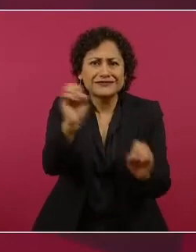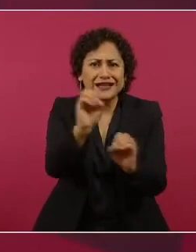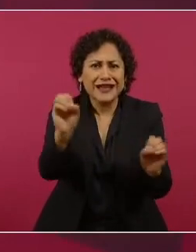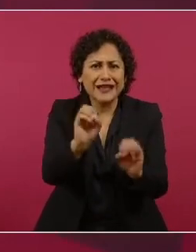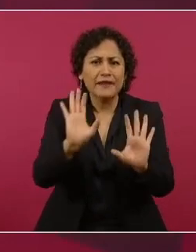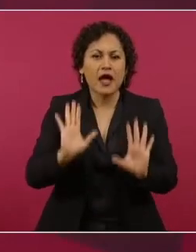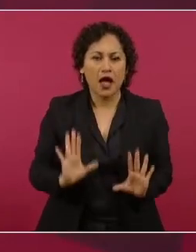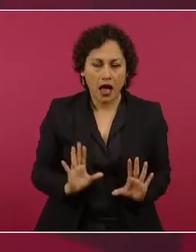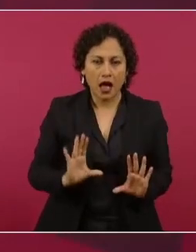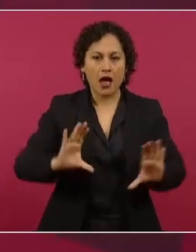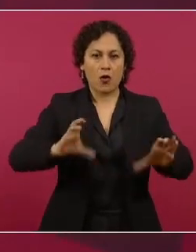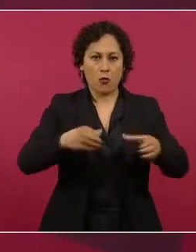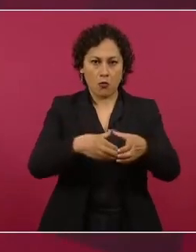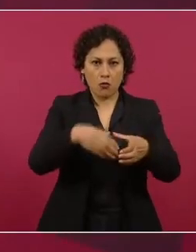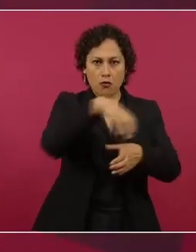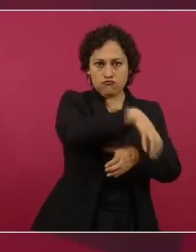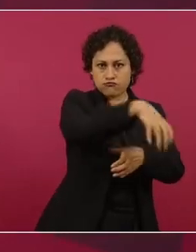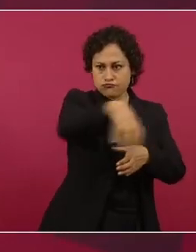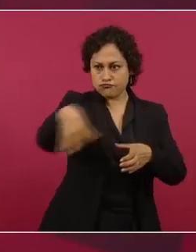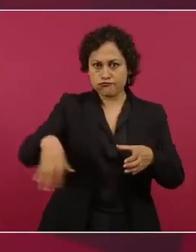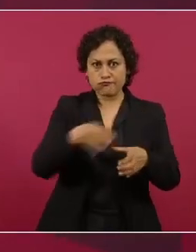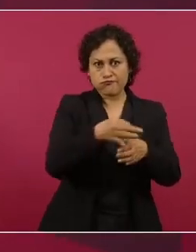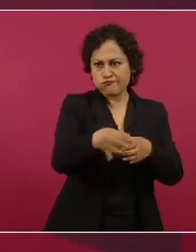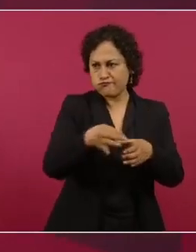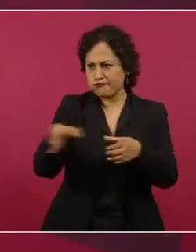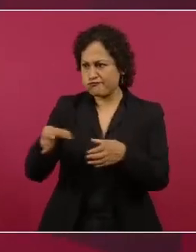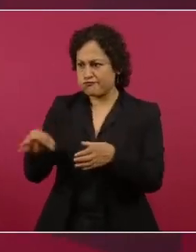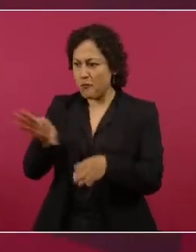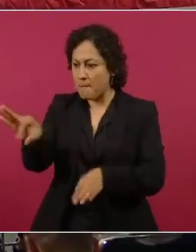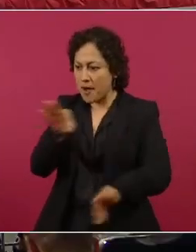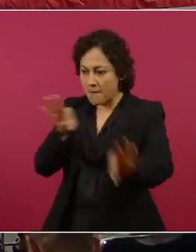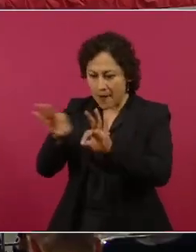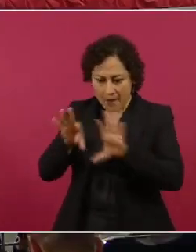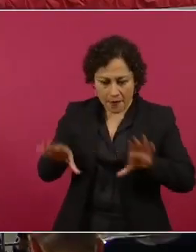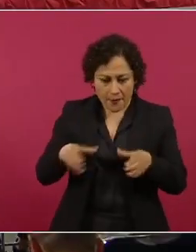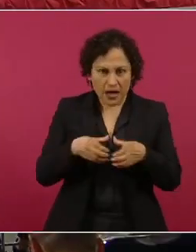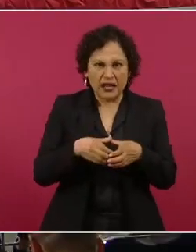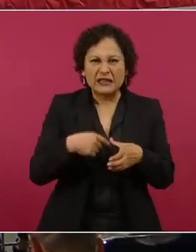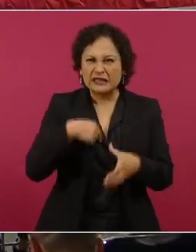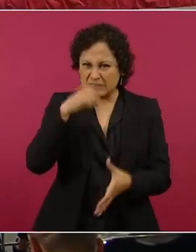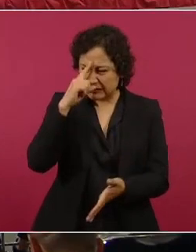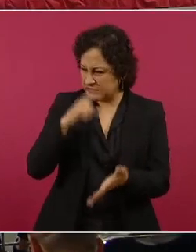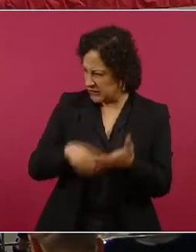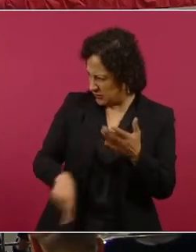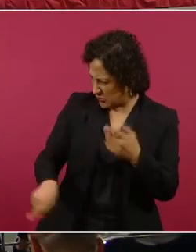centros comunitarios. Creo que eran cuarenta, ¿no, gobernador? Cuarenta y uno.